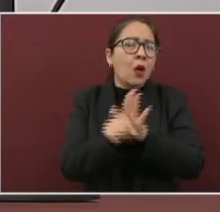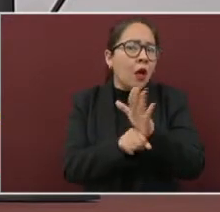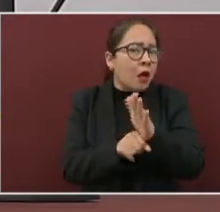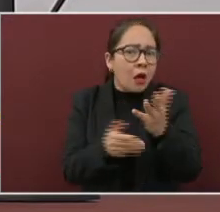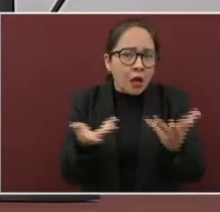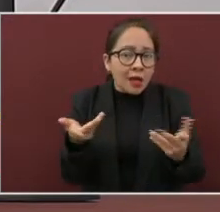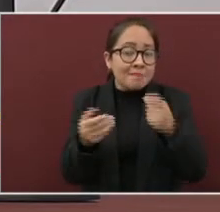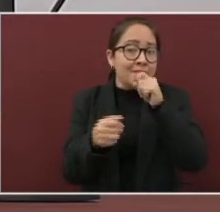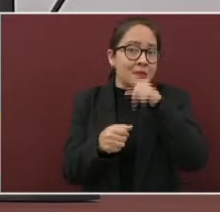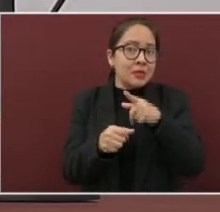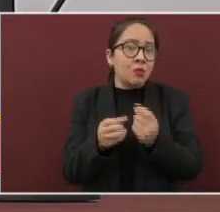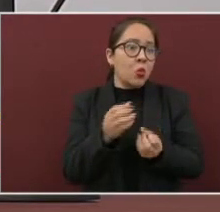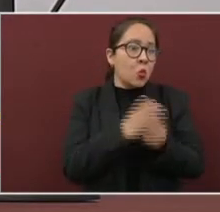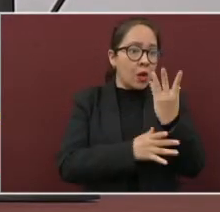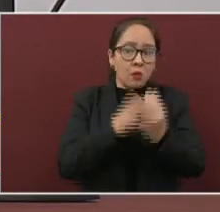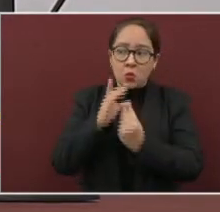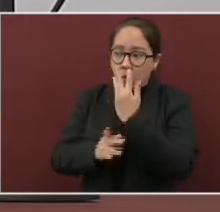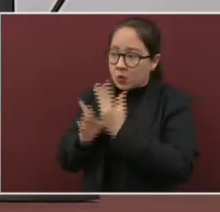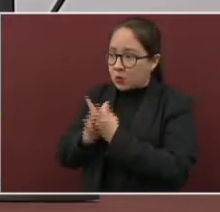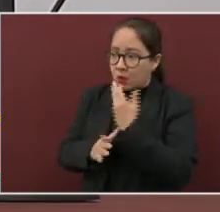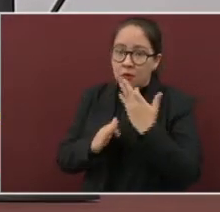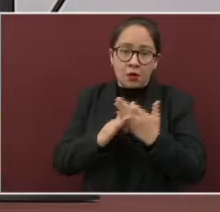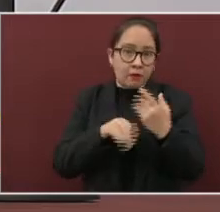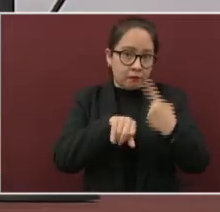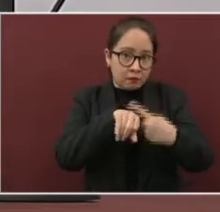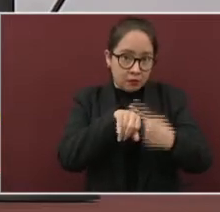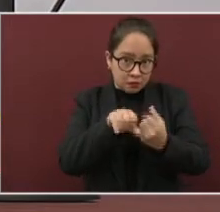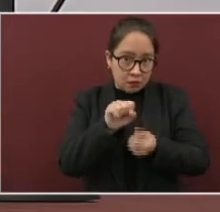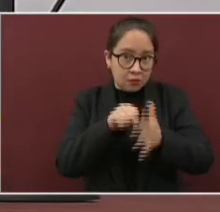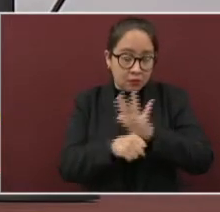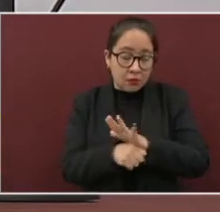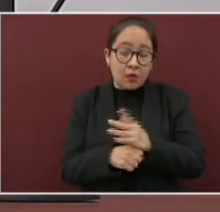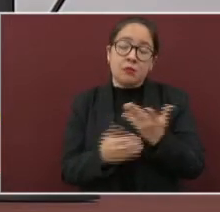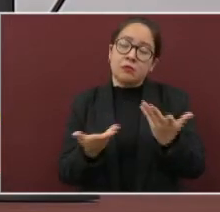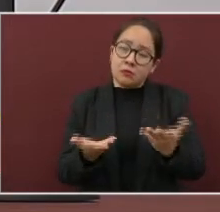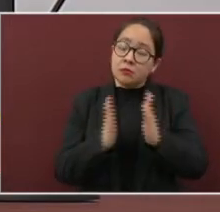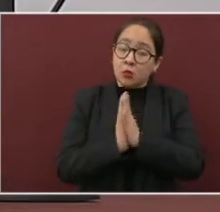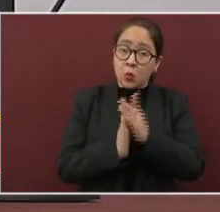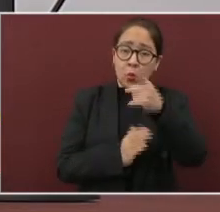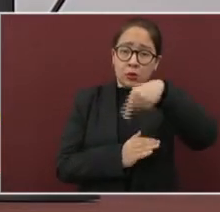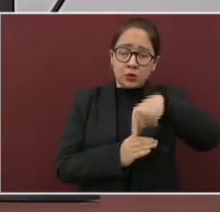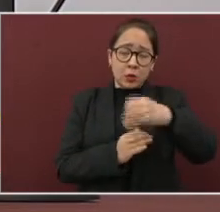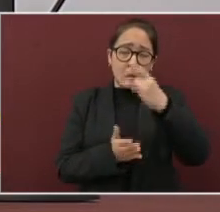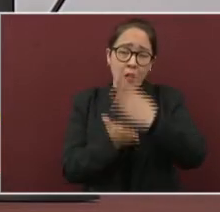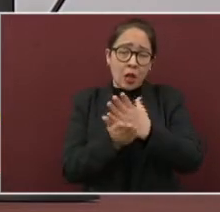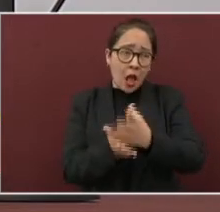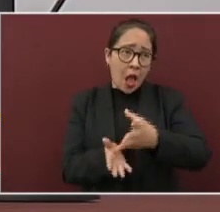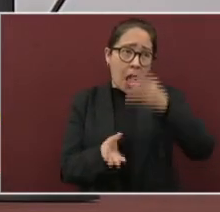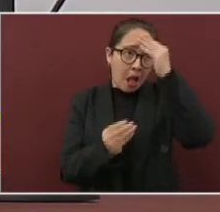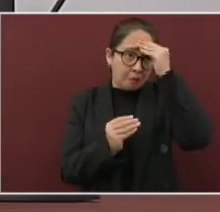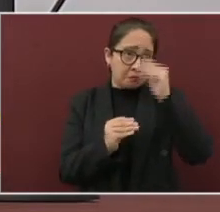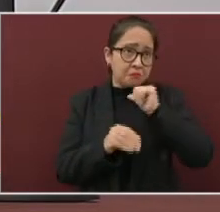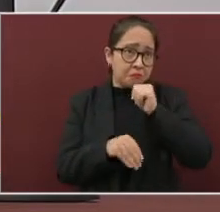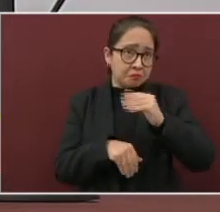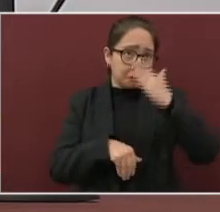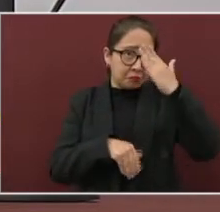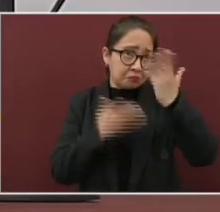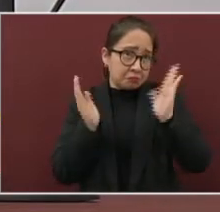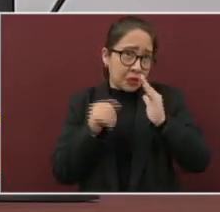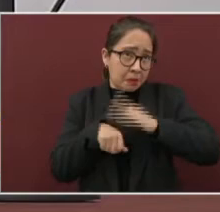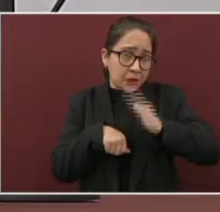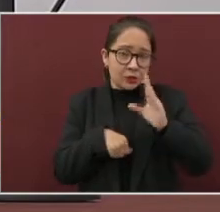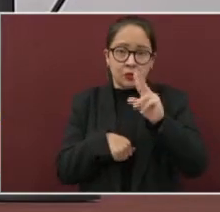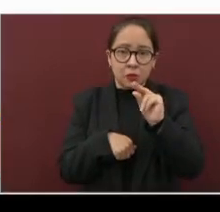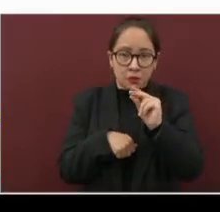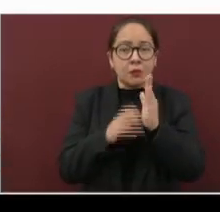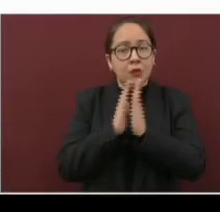identificando casos actuales. Insisto, es importante que no solo se enteren, difúndanlo y no se expongan a contraer la